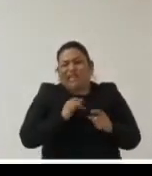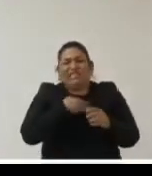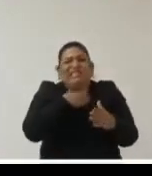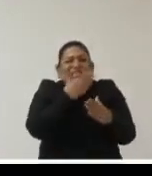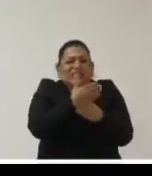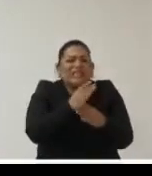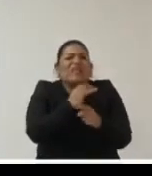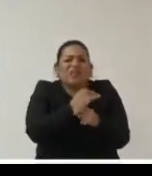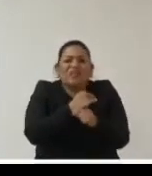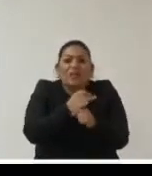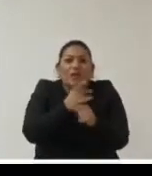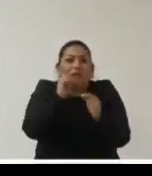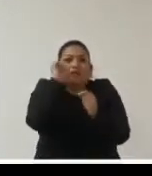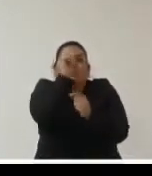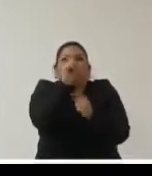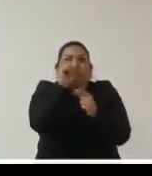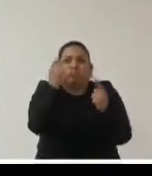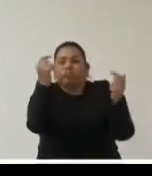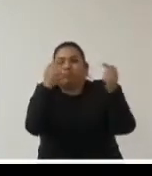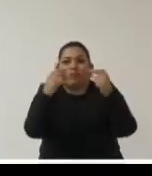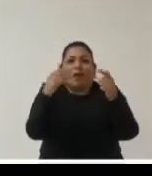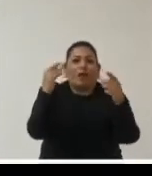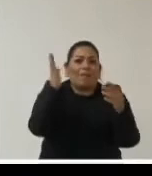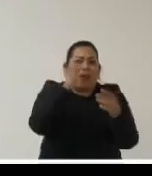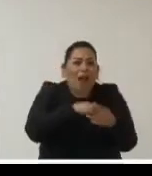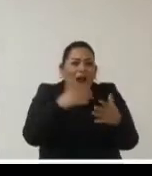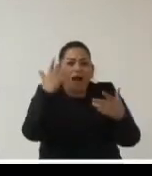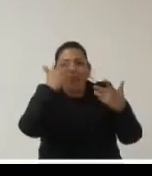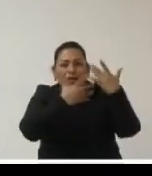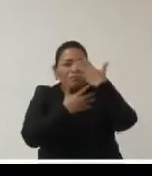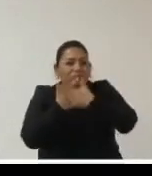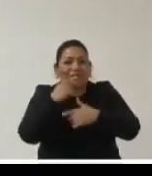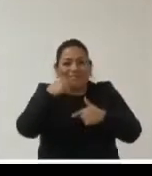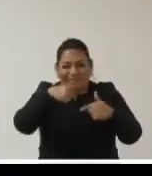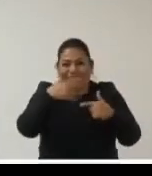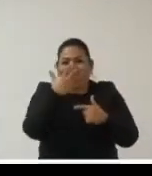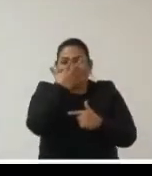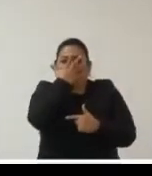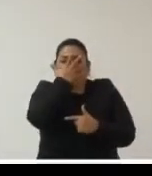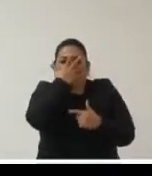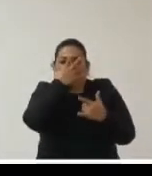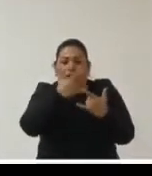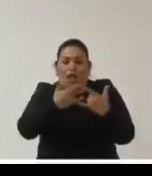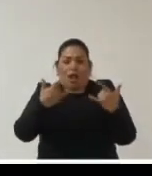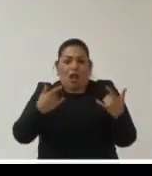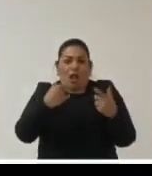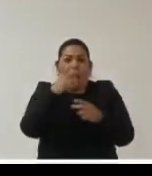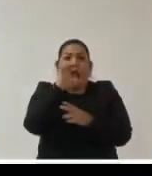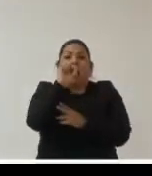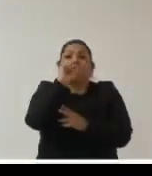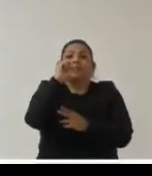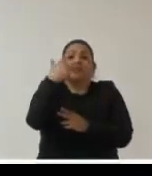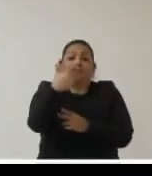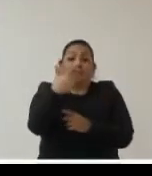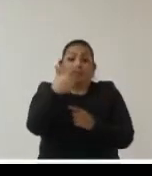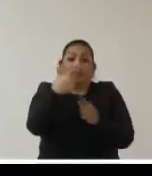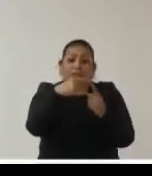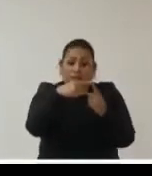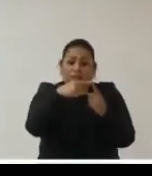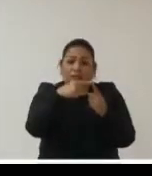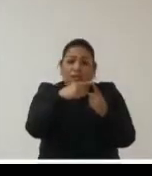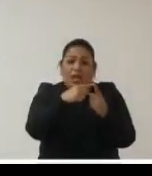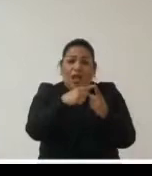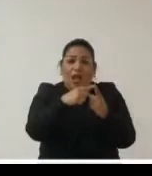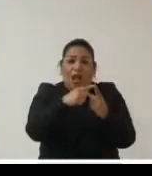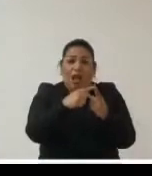digo nosotros tenemos aquí un penoso un penoso acto histórico en el 68 y toda la información